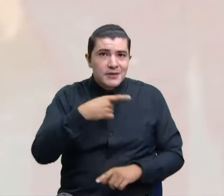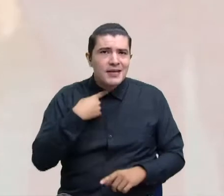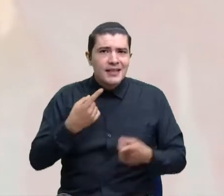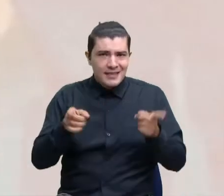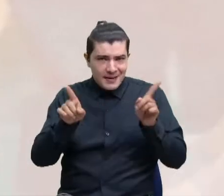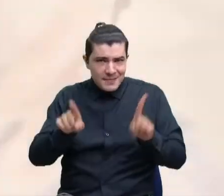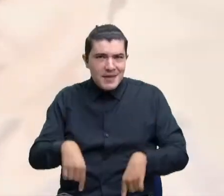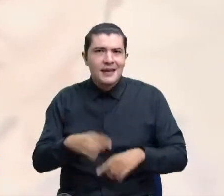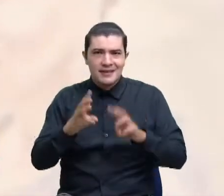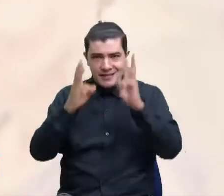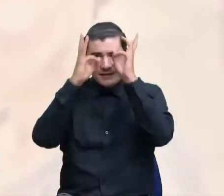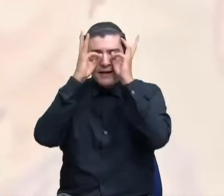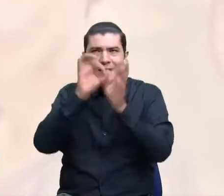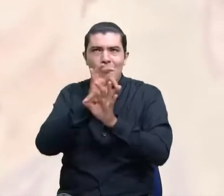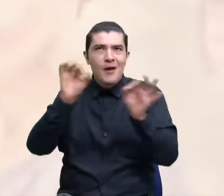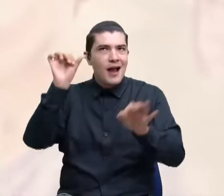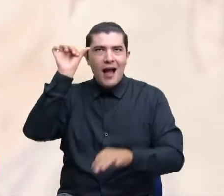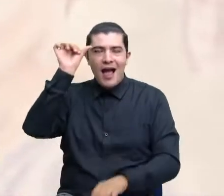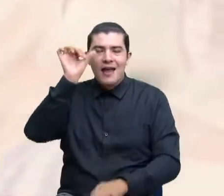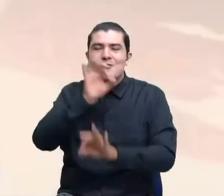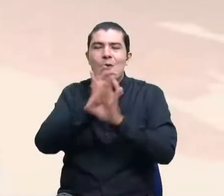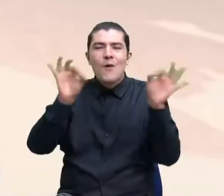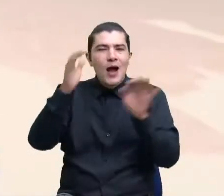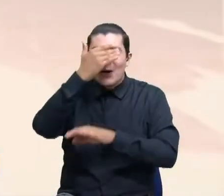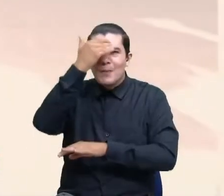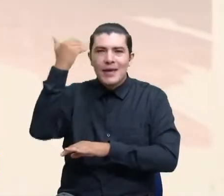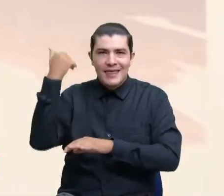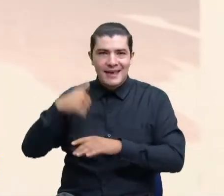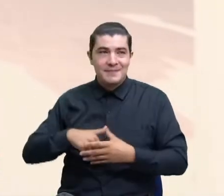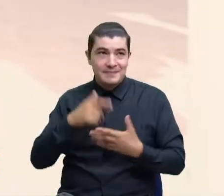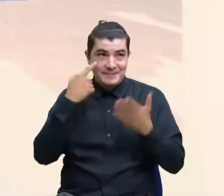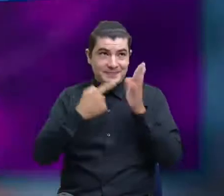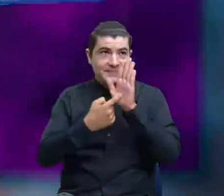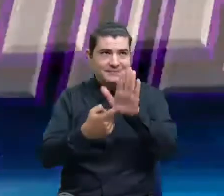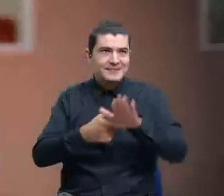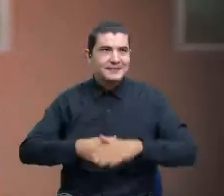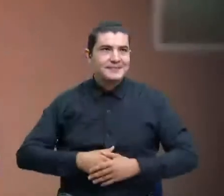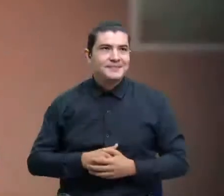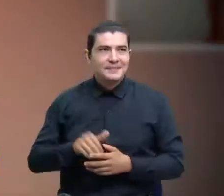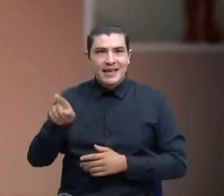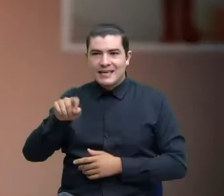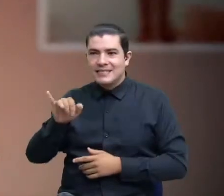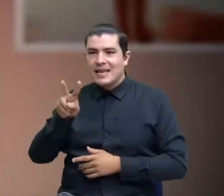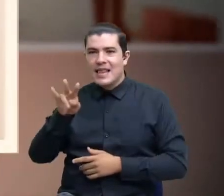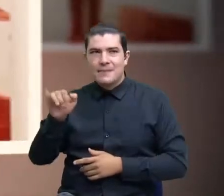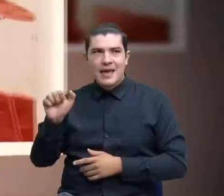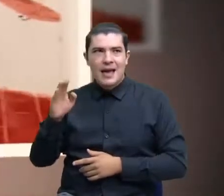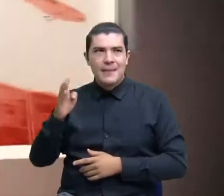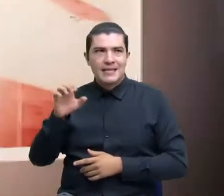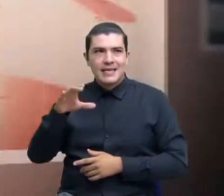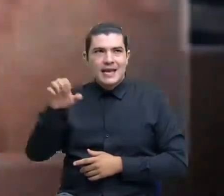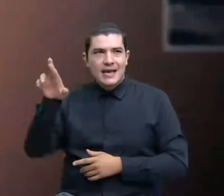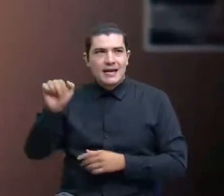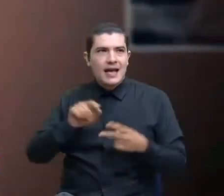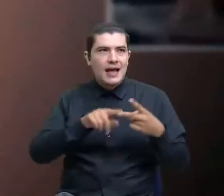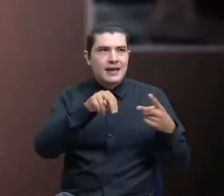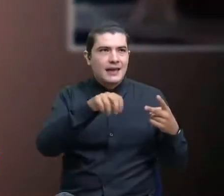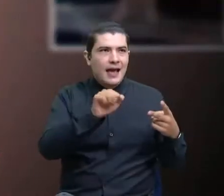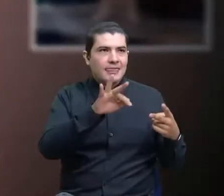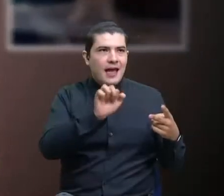disfraz más inolvidable. Aquí están de Colombia para el mundo, Silvia Becerra, Natalia